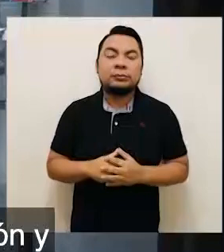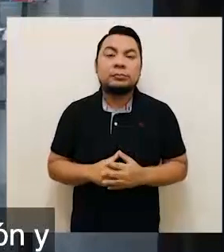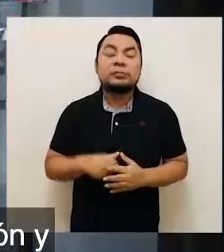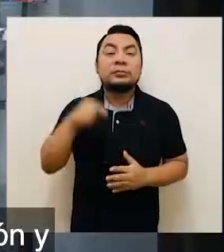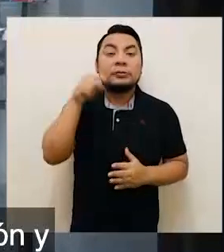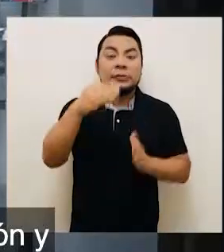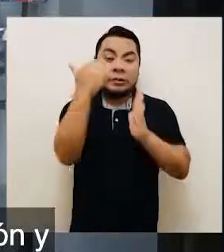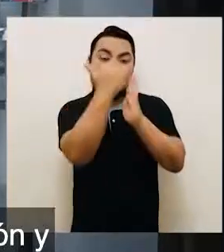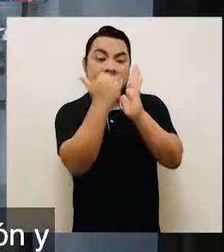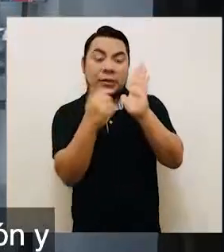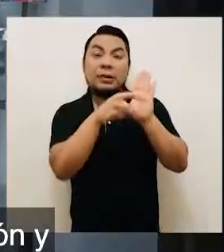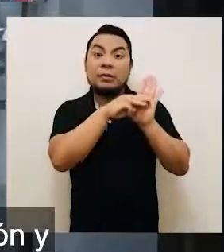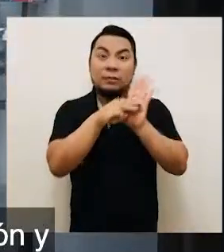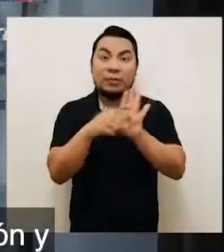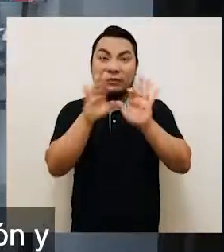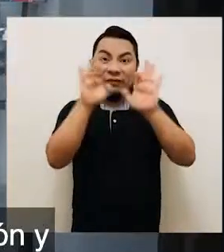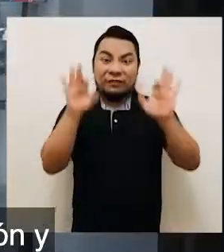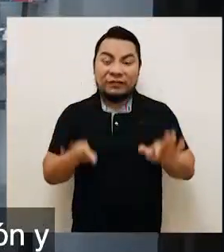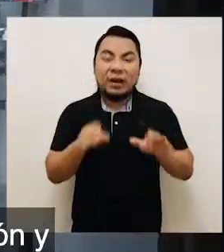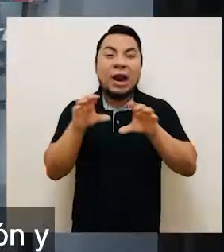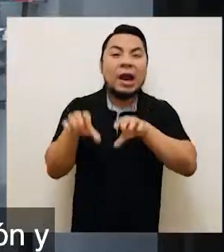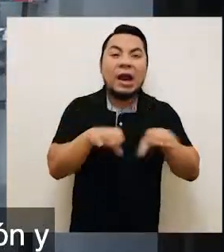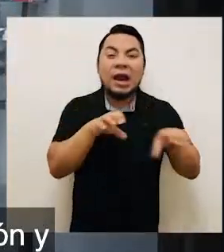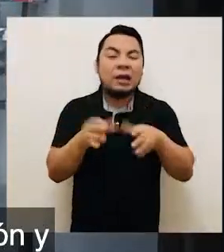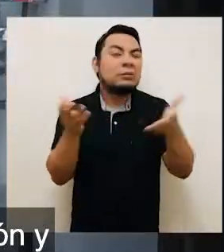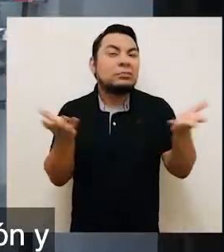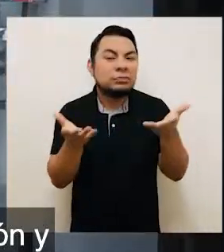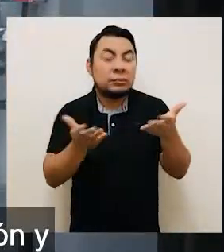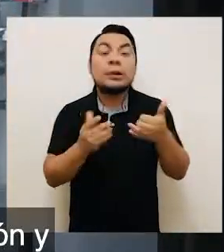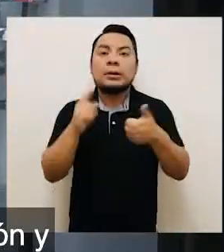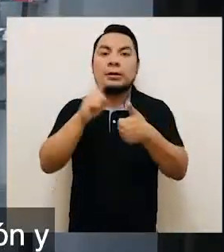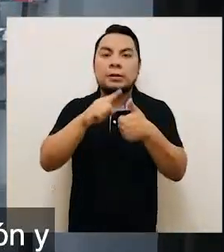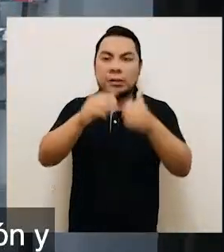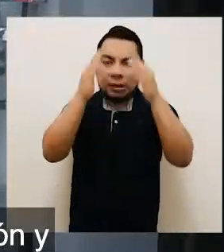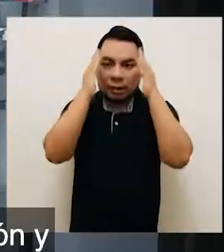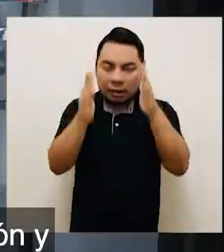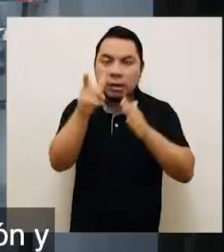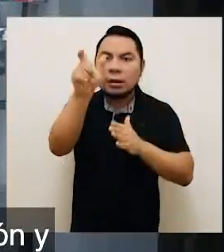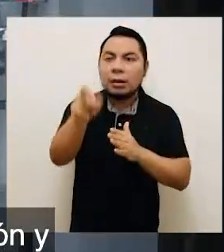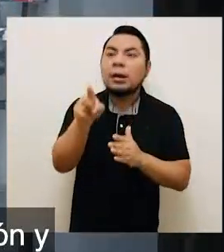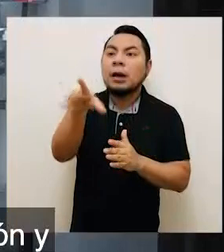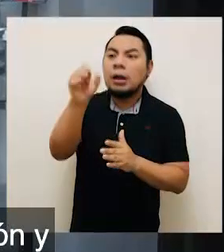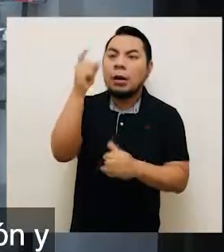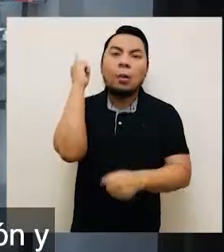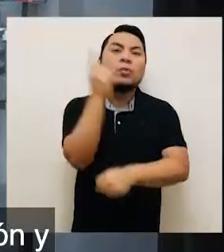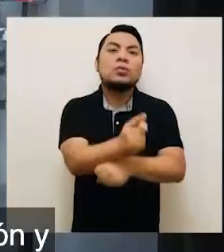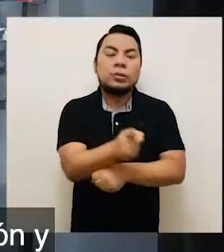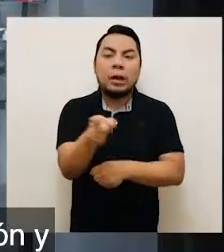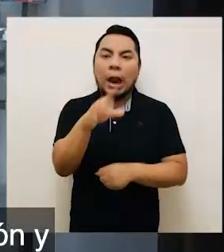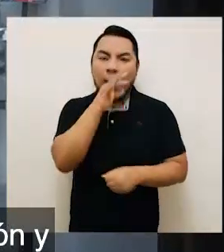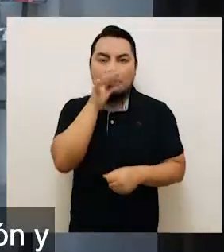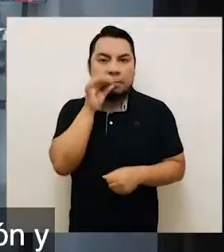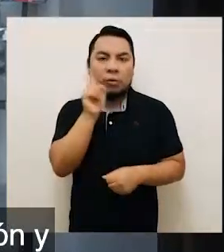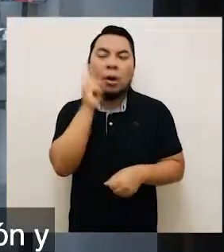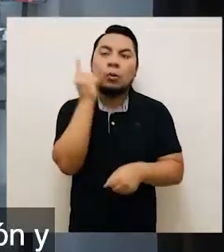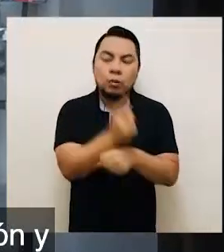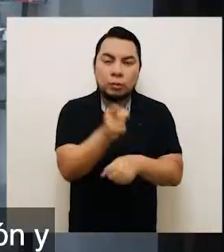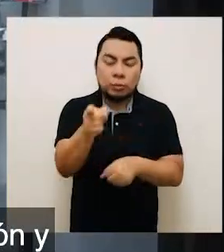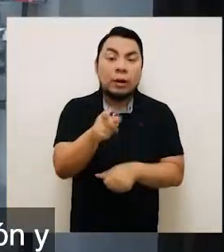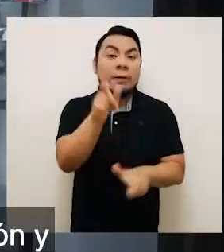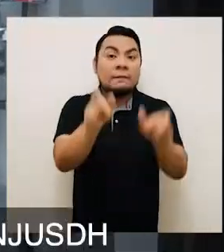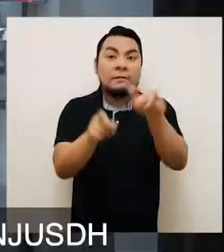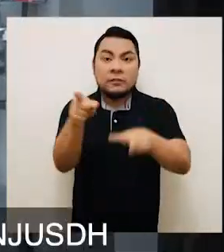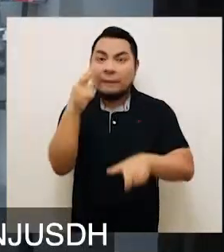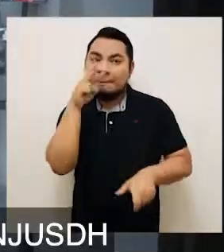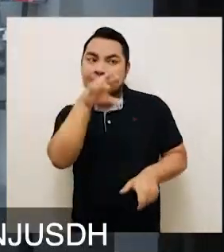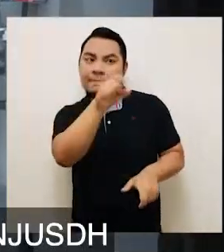Entre las acciones que contempla el desarrollo del modelo tenemos la atención y gestión de denuncias por actos de corrupción. Todo ciudadano que